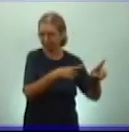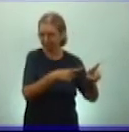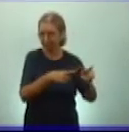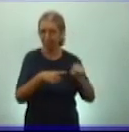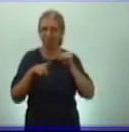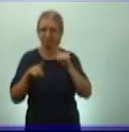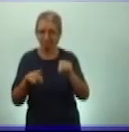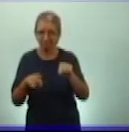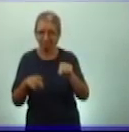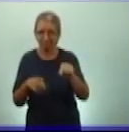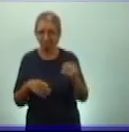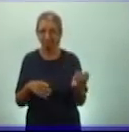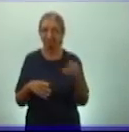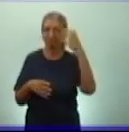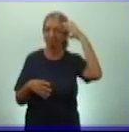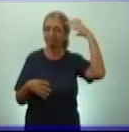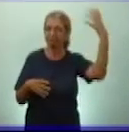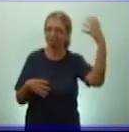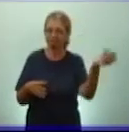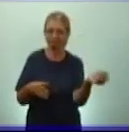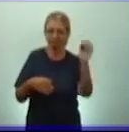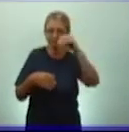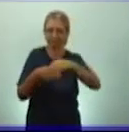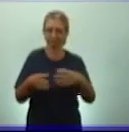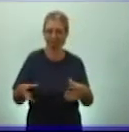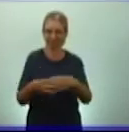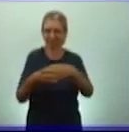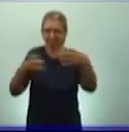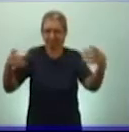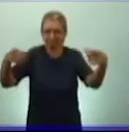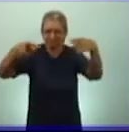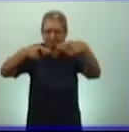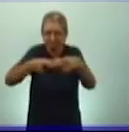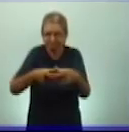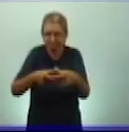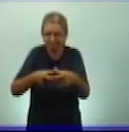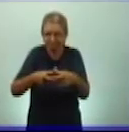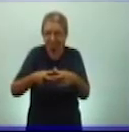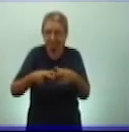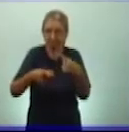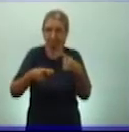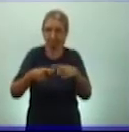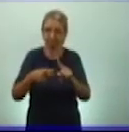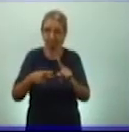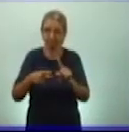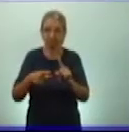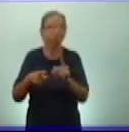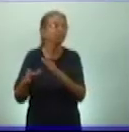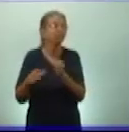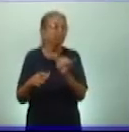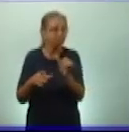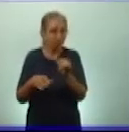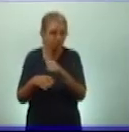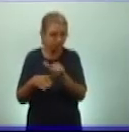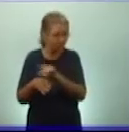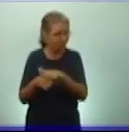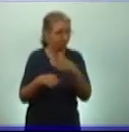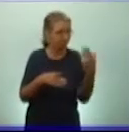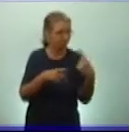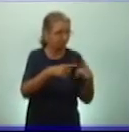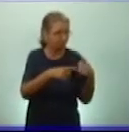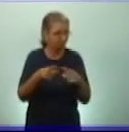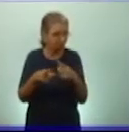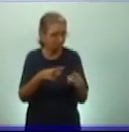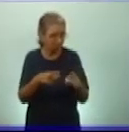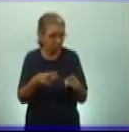importante es que es un estado centralizado. Pero además, igual que las restantes, va a ser un estado teocrático y despótico. A partir de la